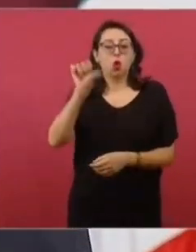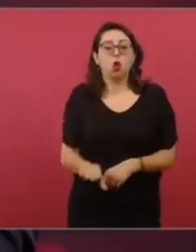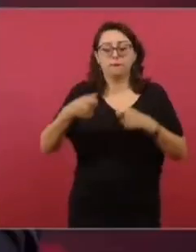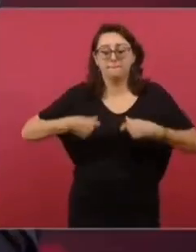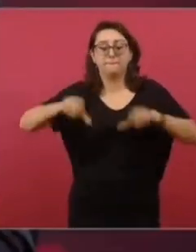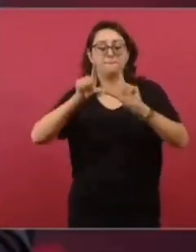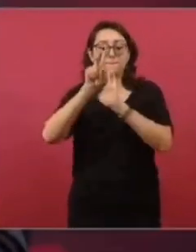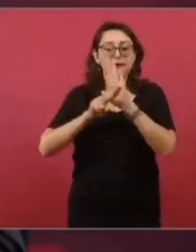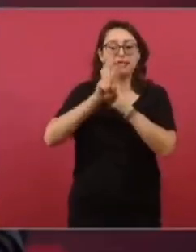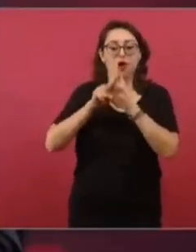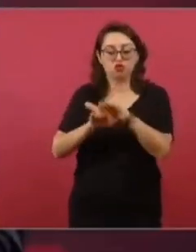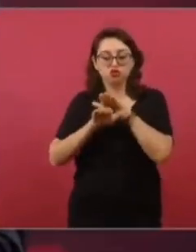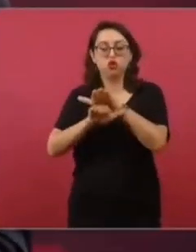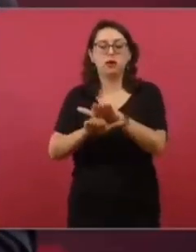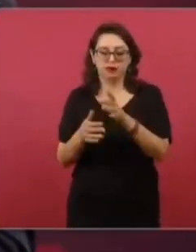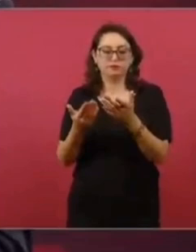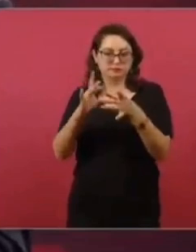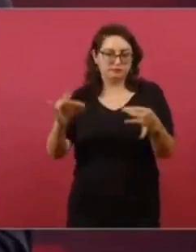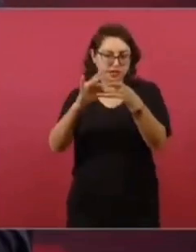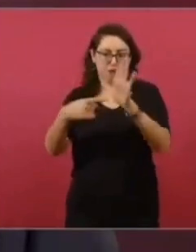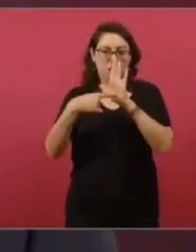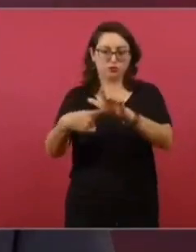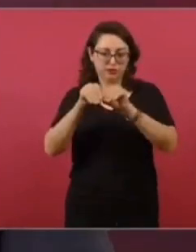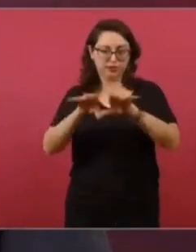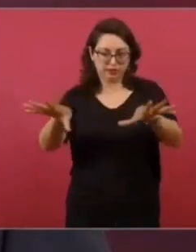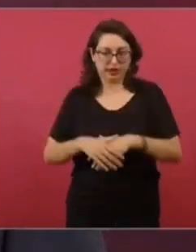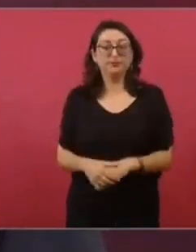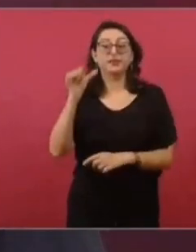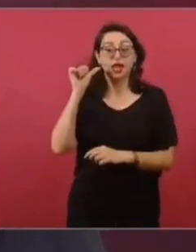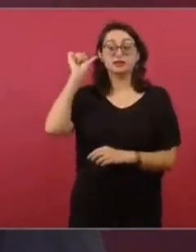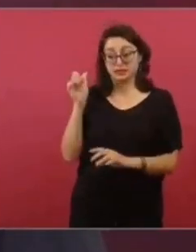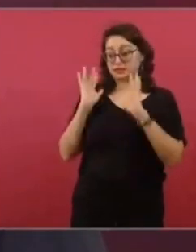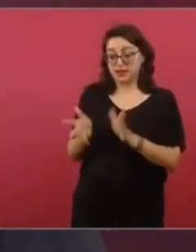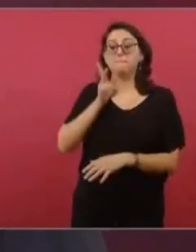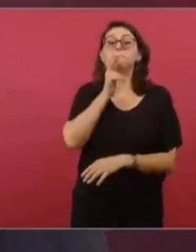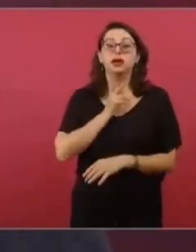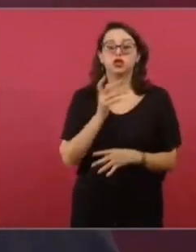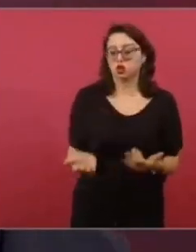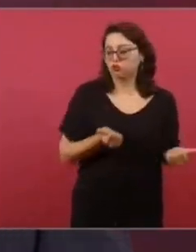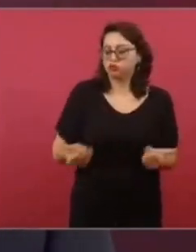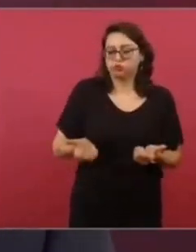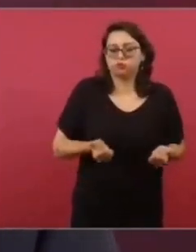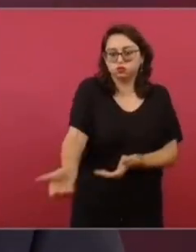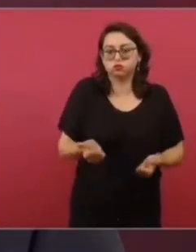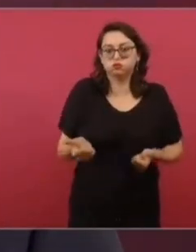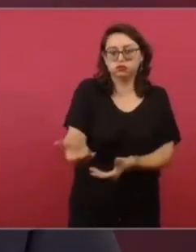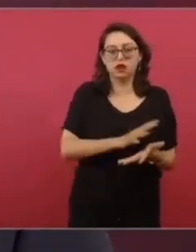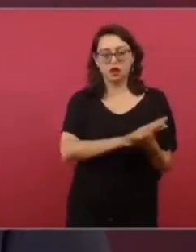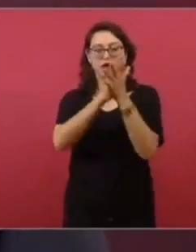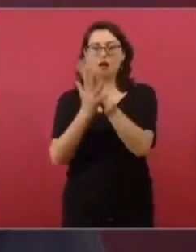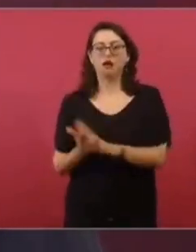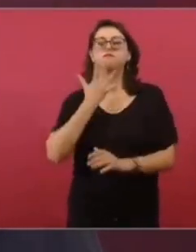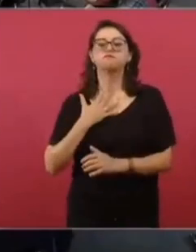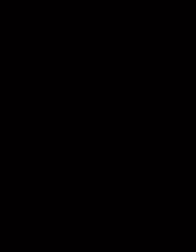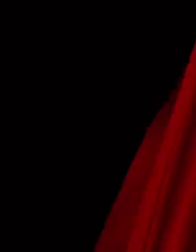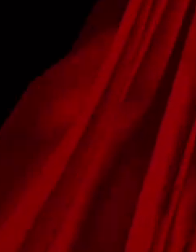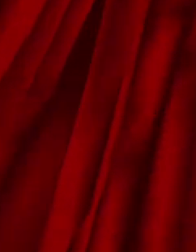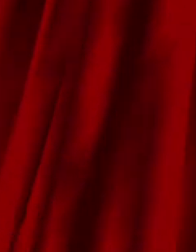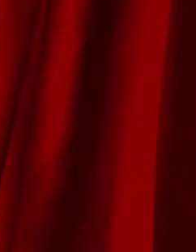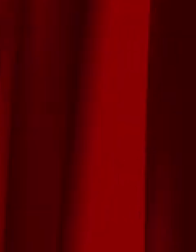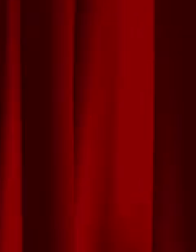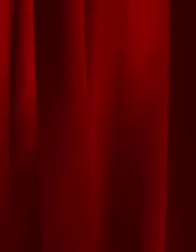se abrió la válvula del ducto de petróleo crudo para empezar a meterle carga a la refinería.